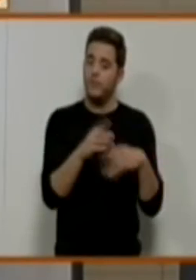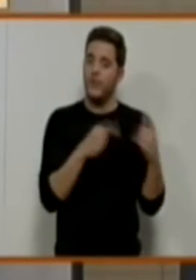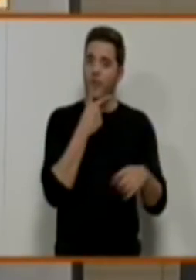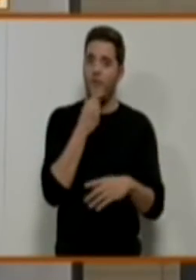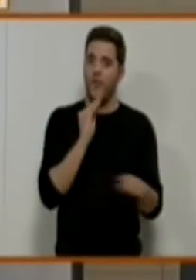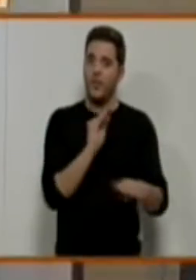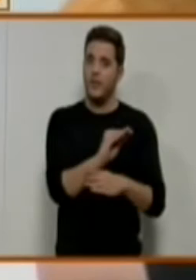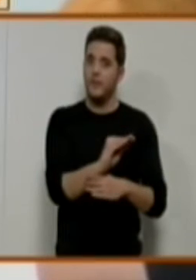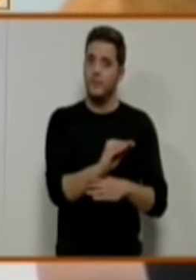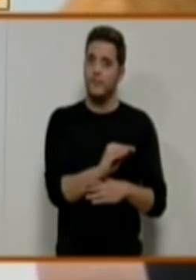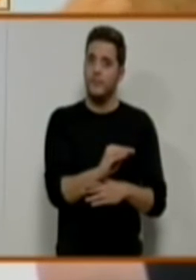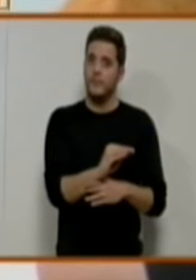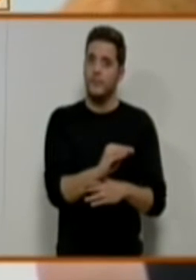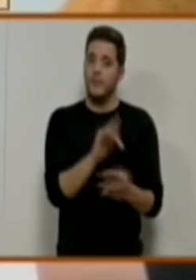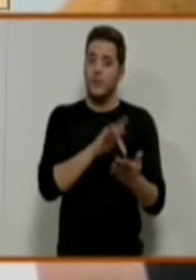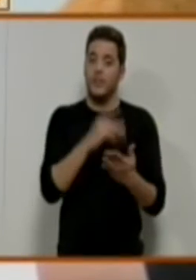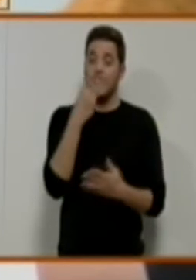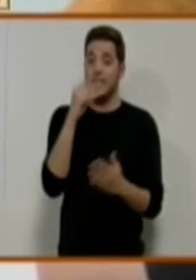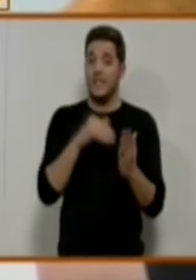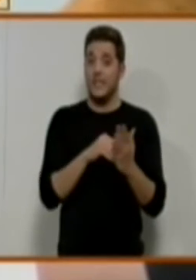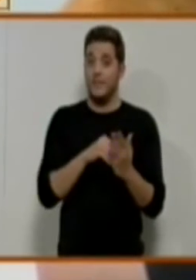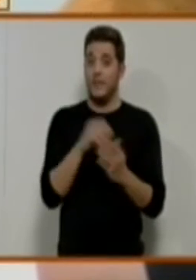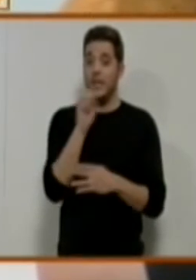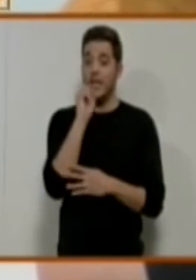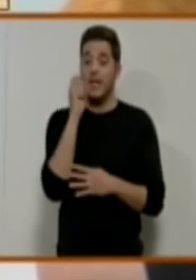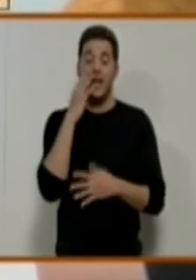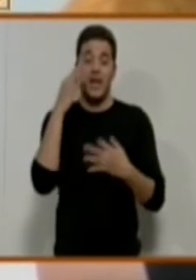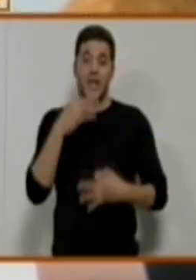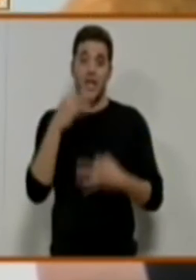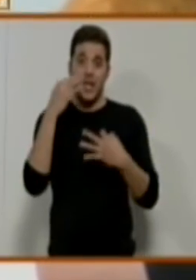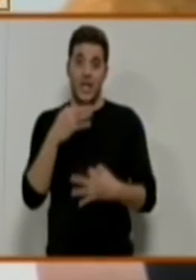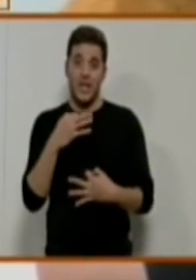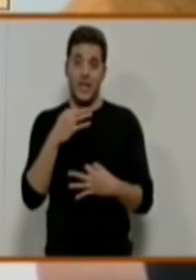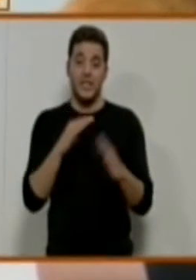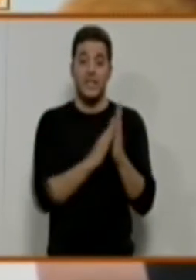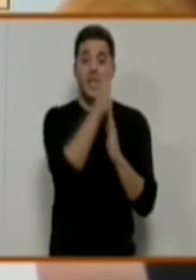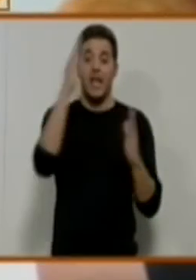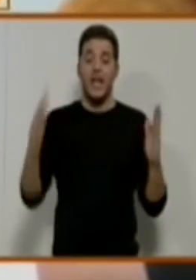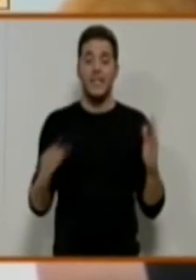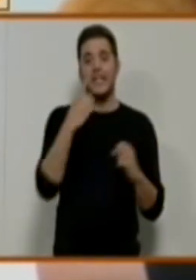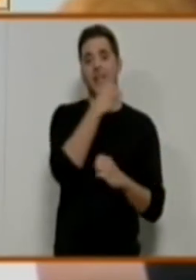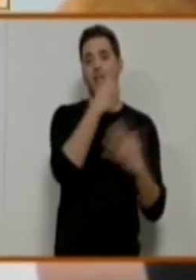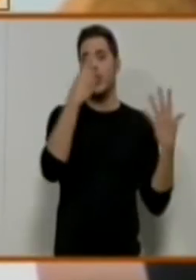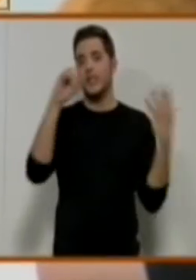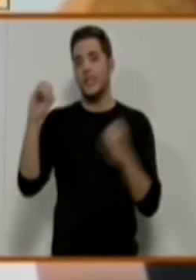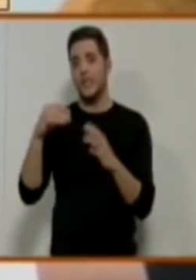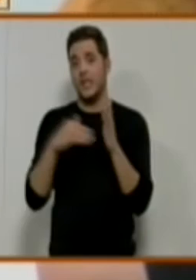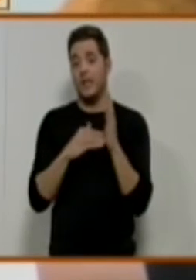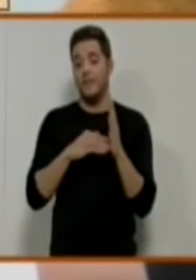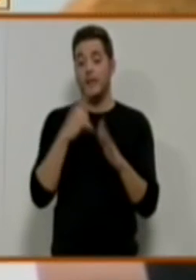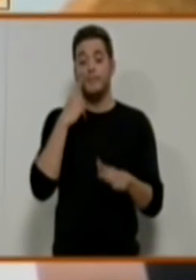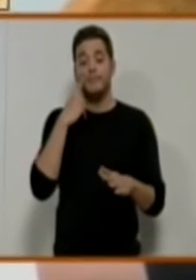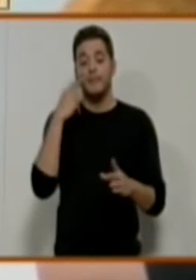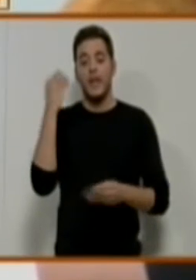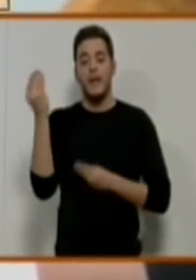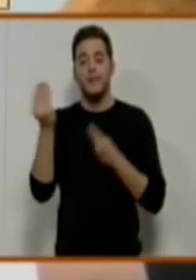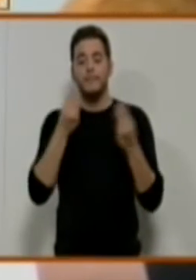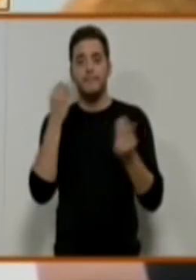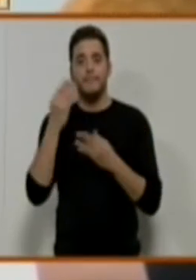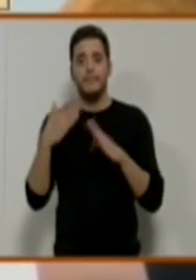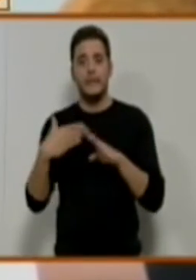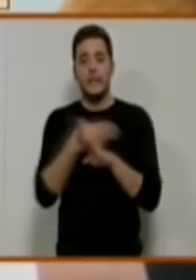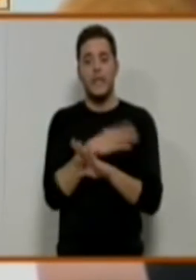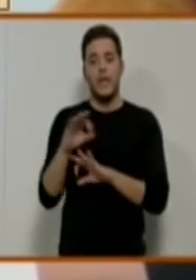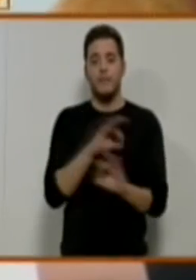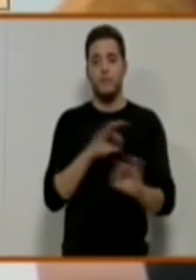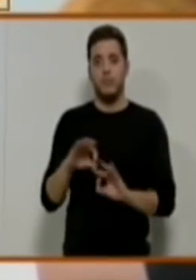llegamos, 53.000 reales, 70.000 en presupuestos, a 160.000 en previsión de esta situación, claro, para poder atender las